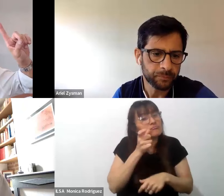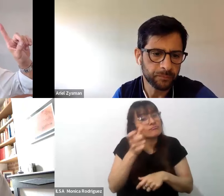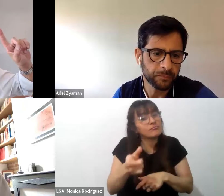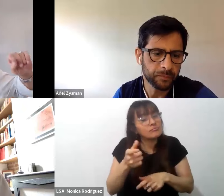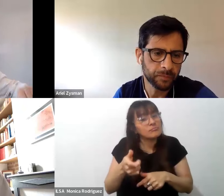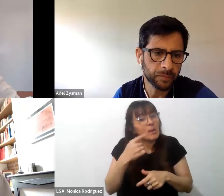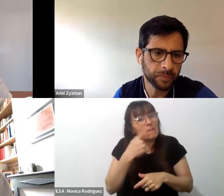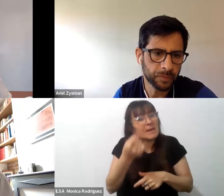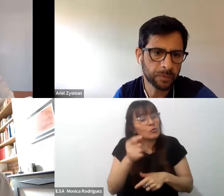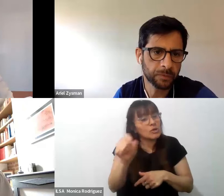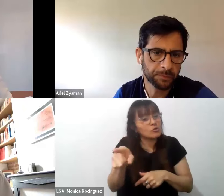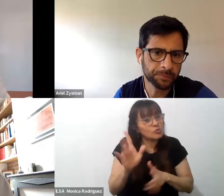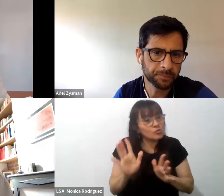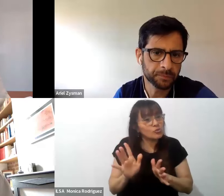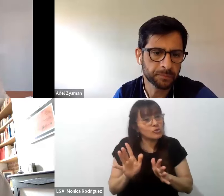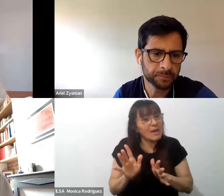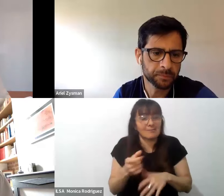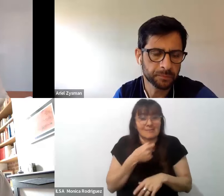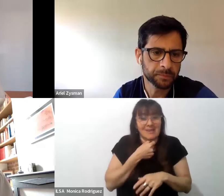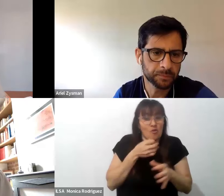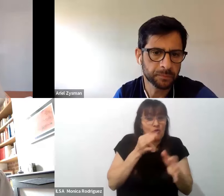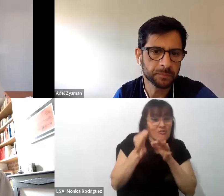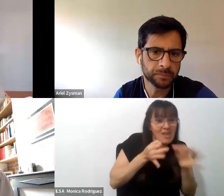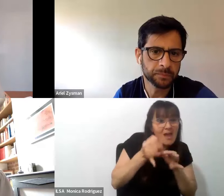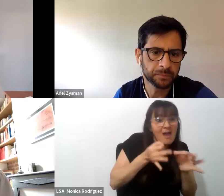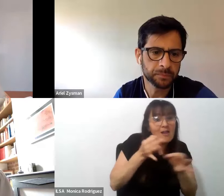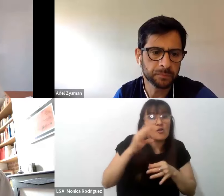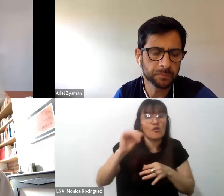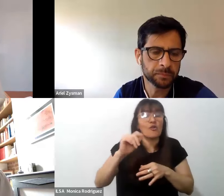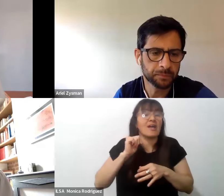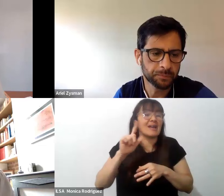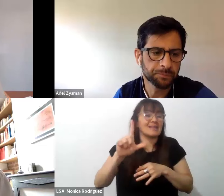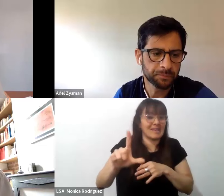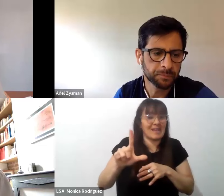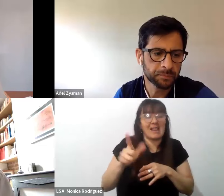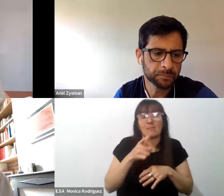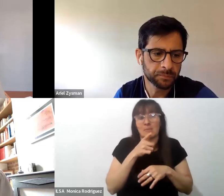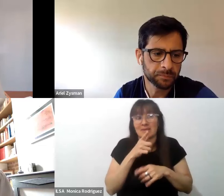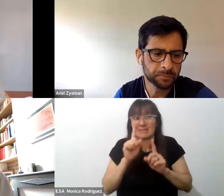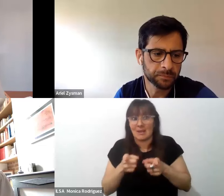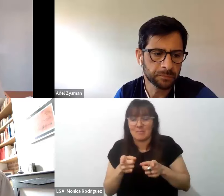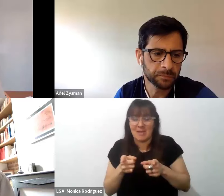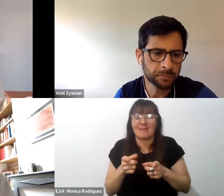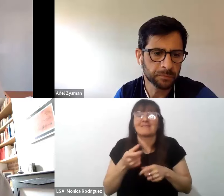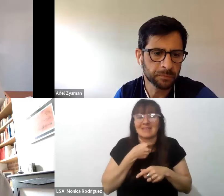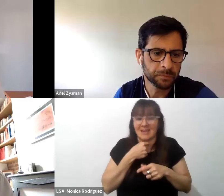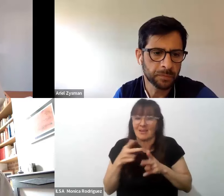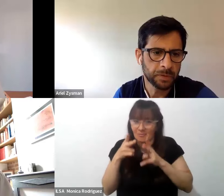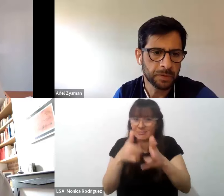intento poner en diálogo ponerme en diálogo con Daniel y creo que Daniel también quiere decir algo